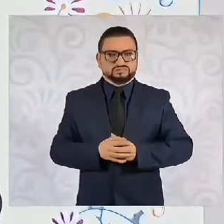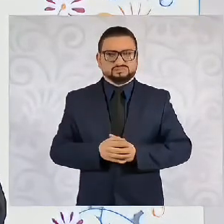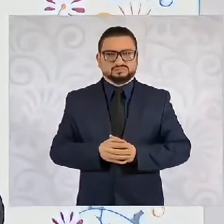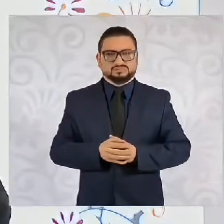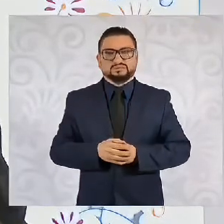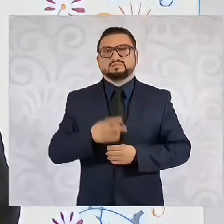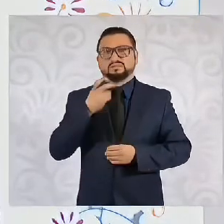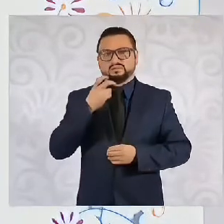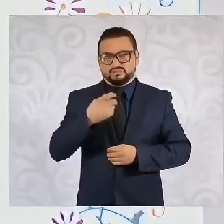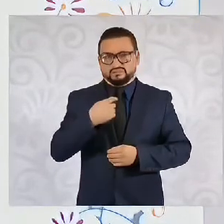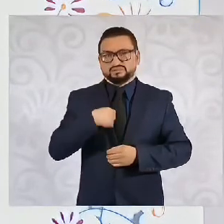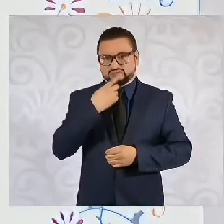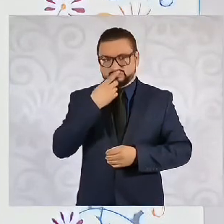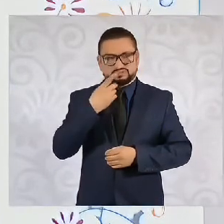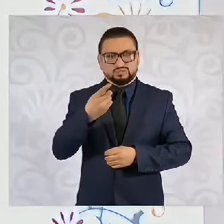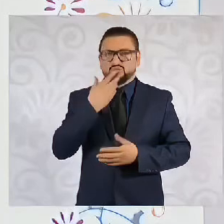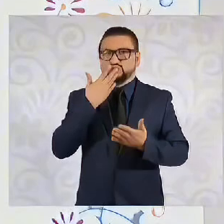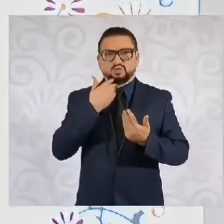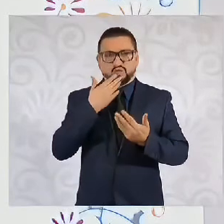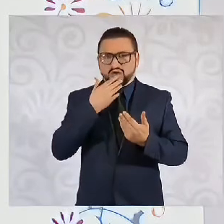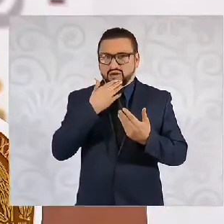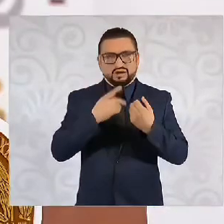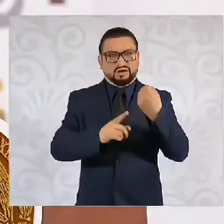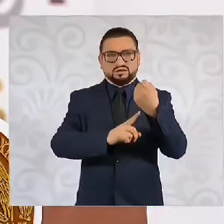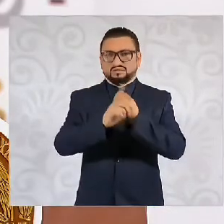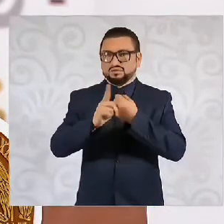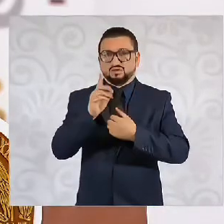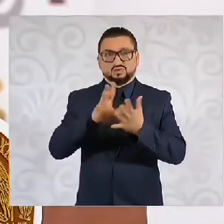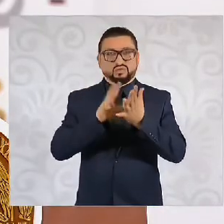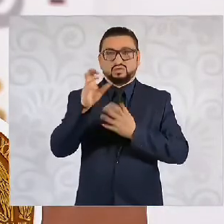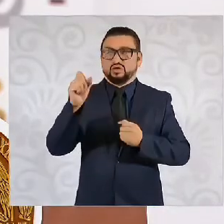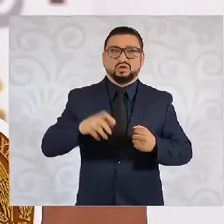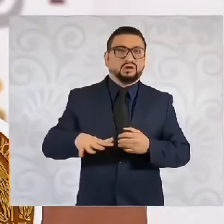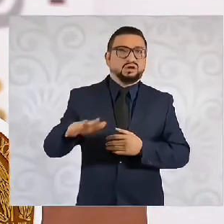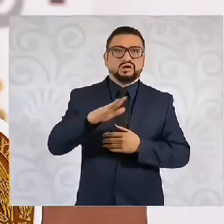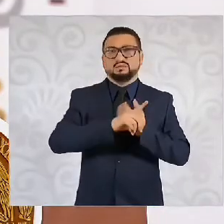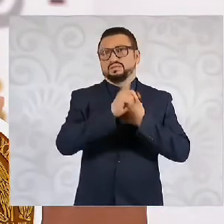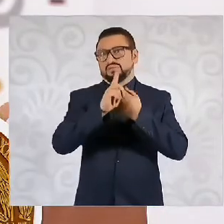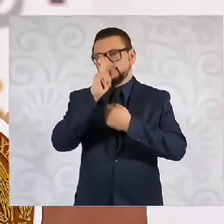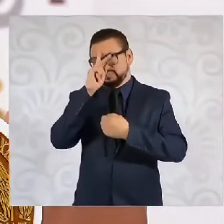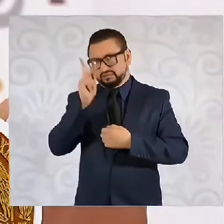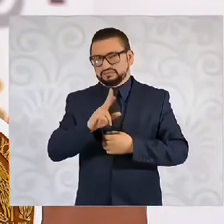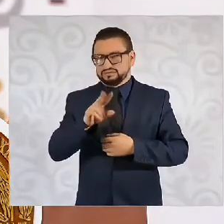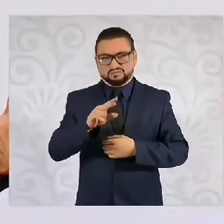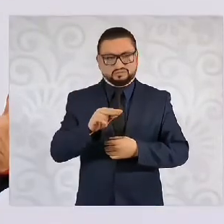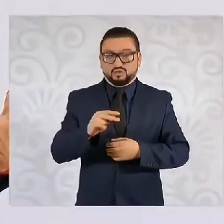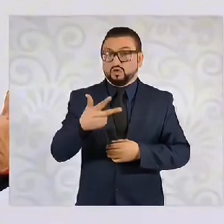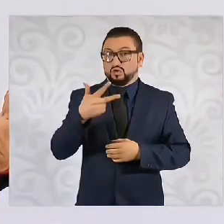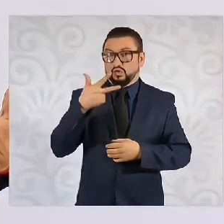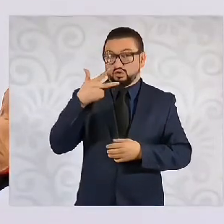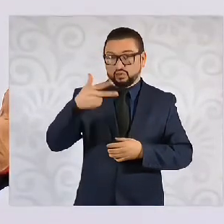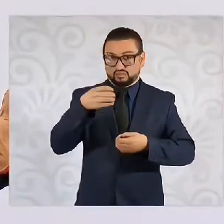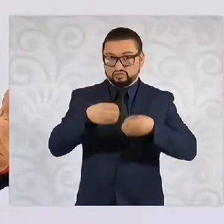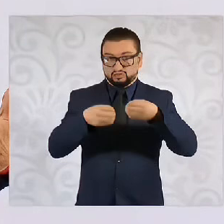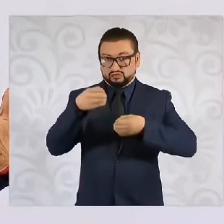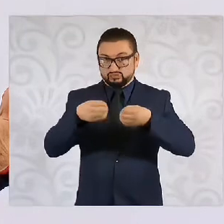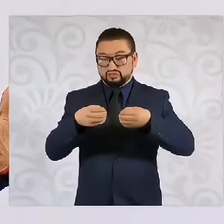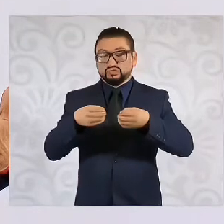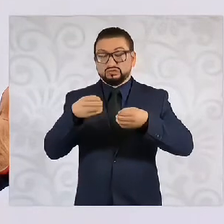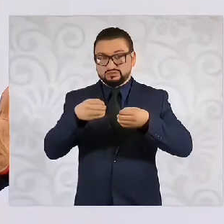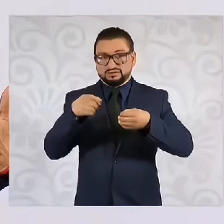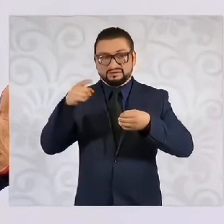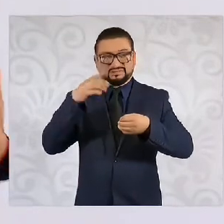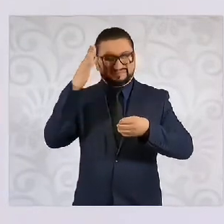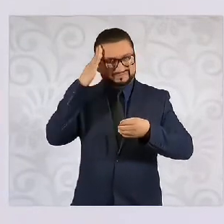Entonces, por eso digo, no hay crisis constitucional. Y los ocho ministros que están en contra, ministras,